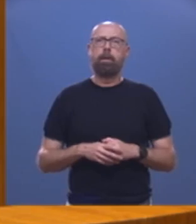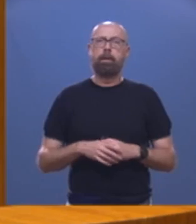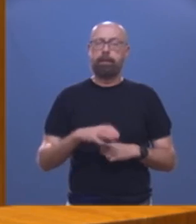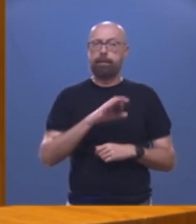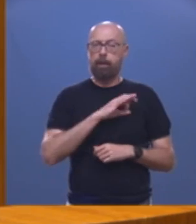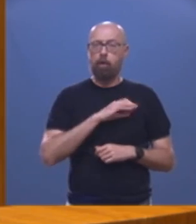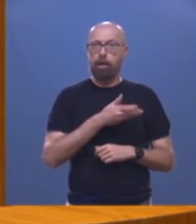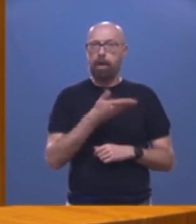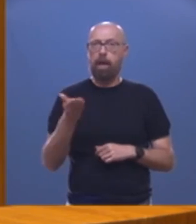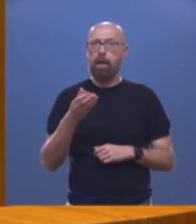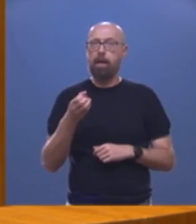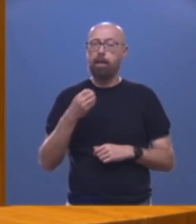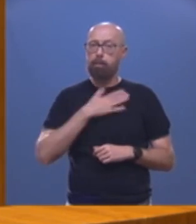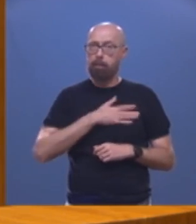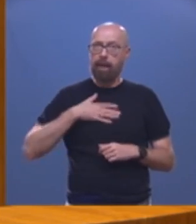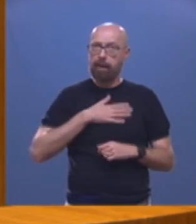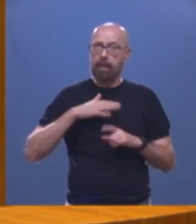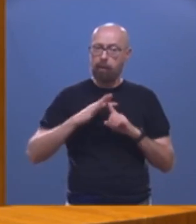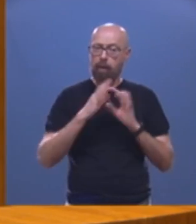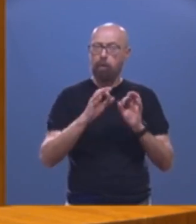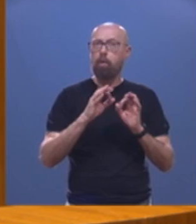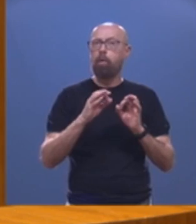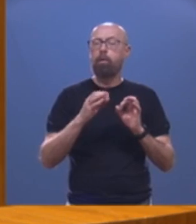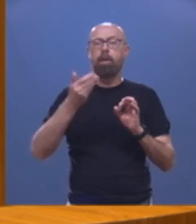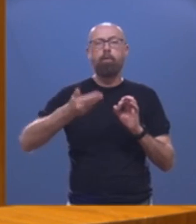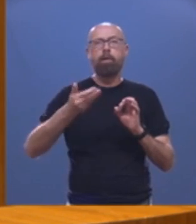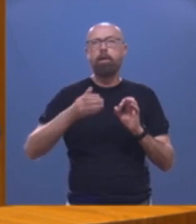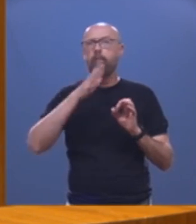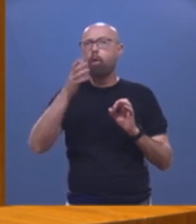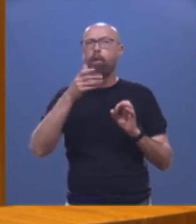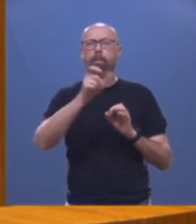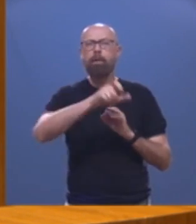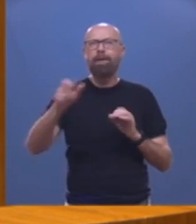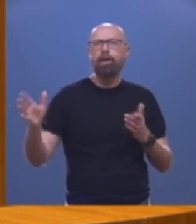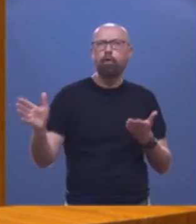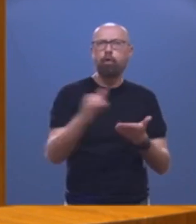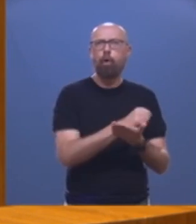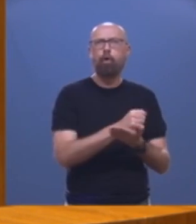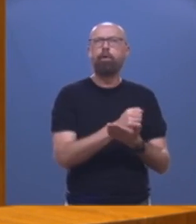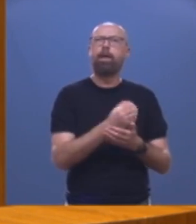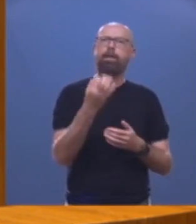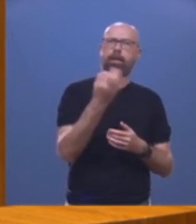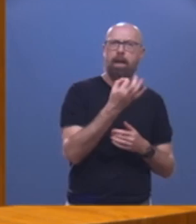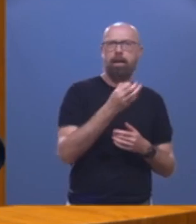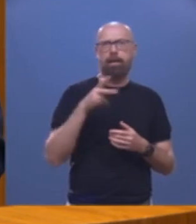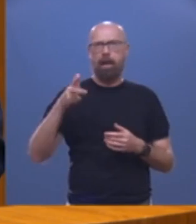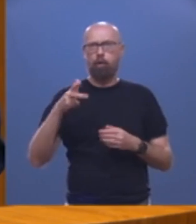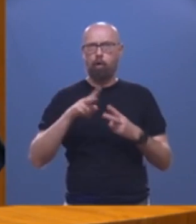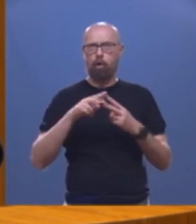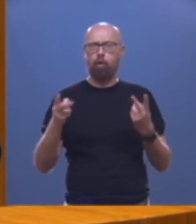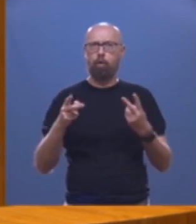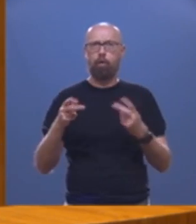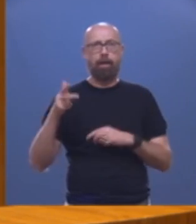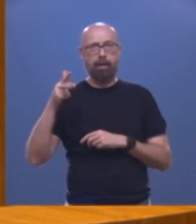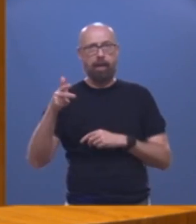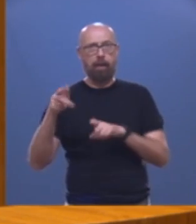El estado de bienestar está fundamentado en que todos los ciudadanos tienen derechos y obligaciones. La recepción de estos derechos